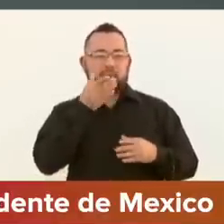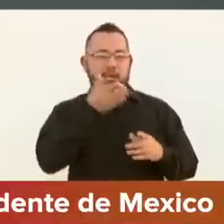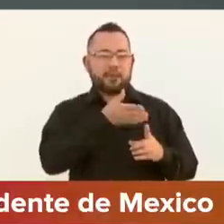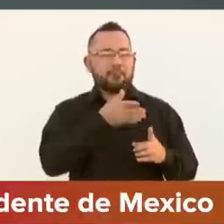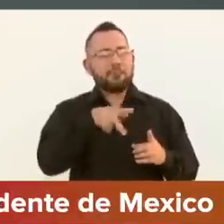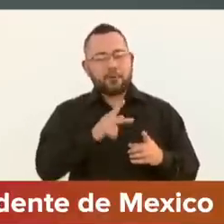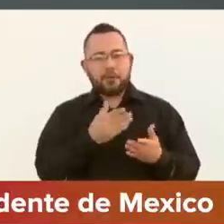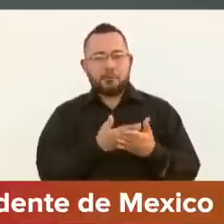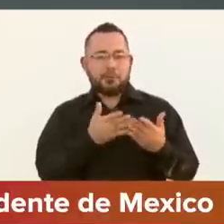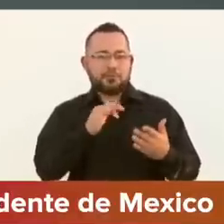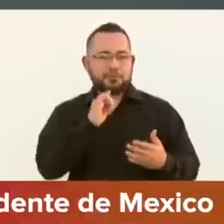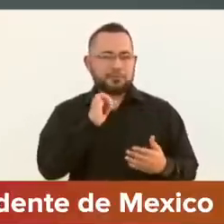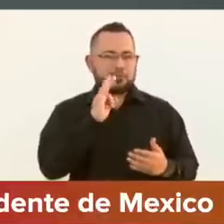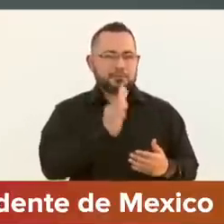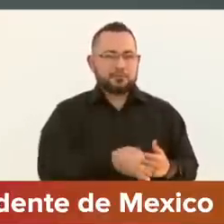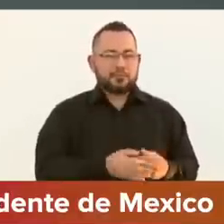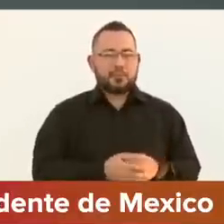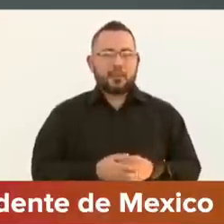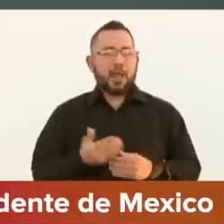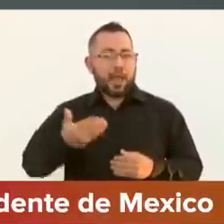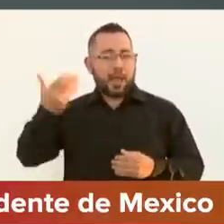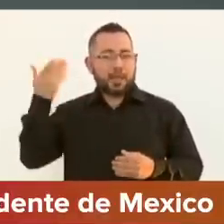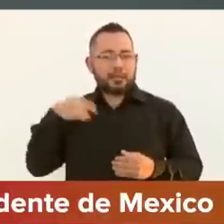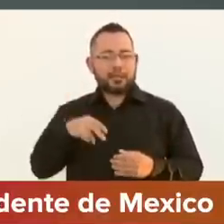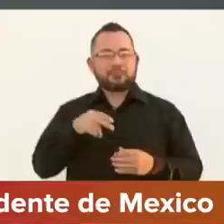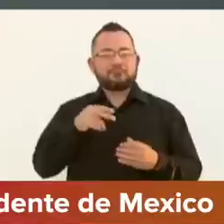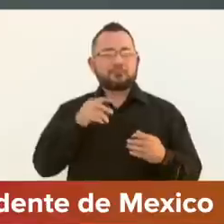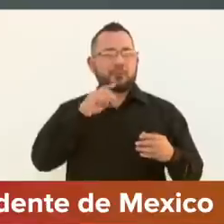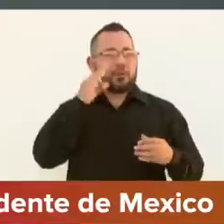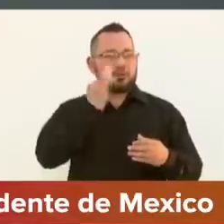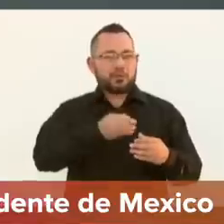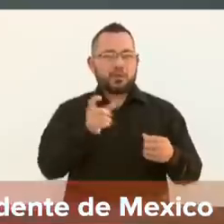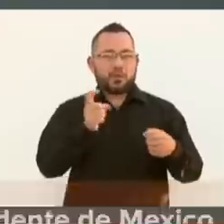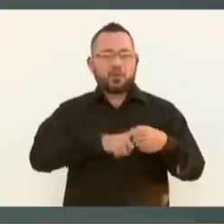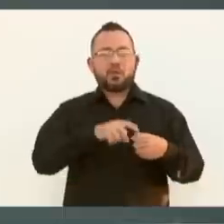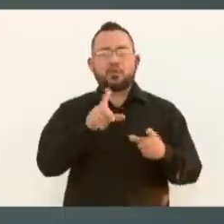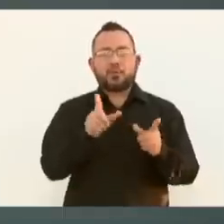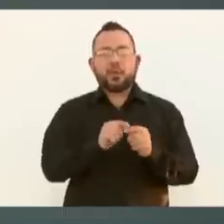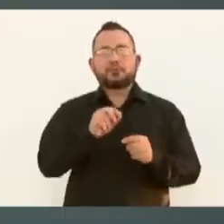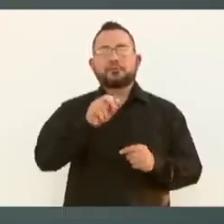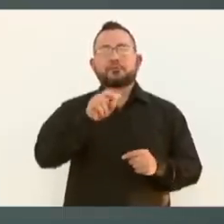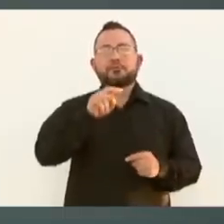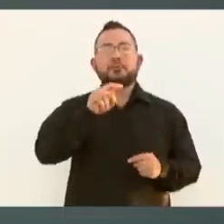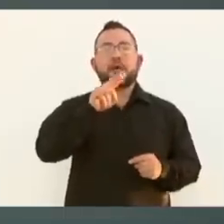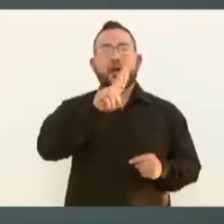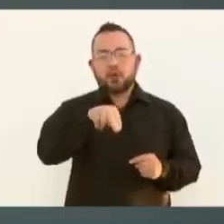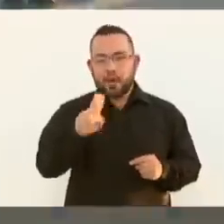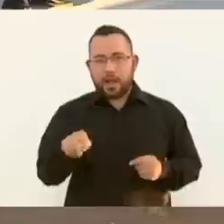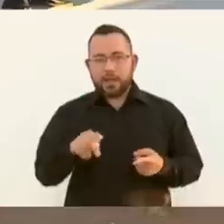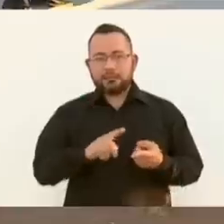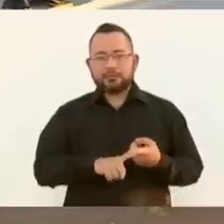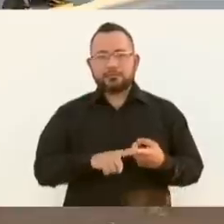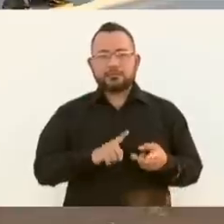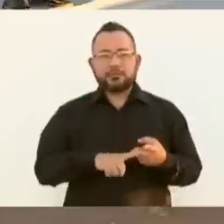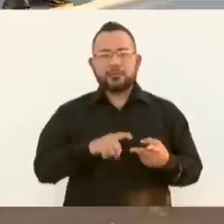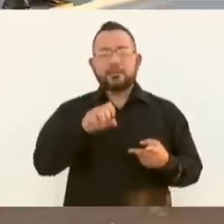estaba Nogales y San Luis Río Colorado. Bueno,